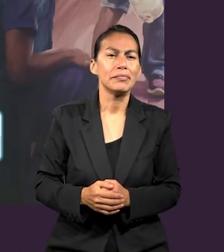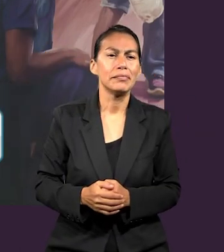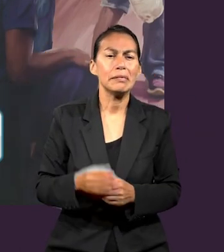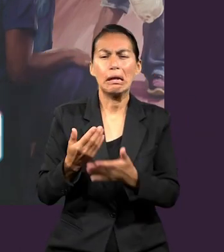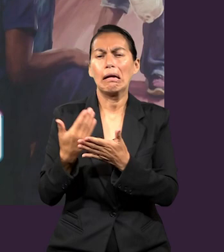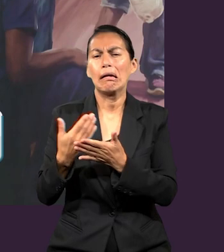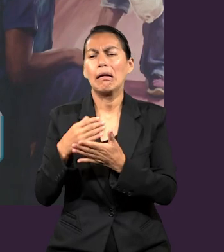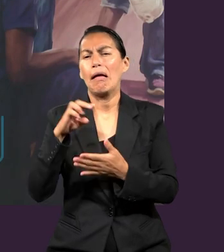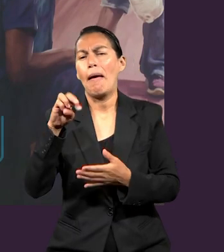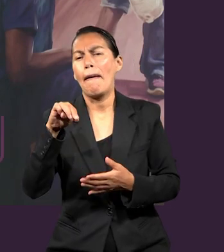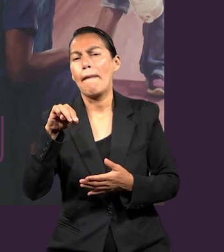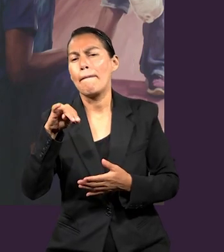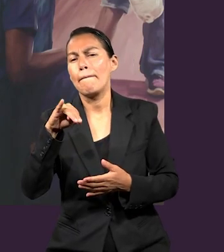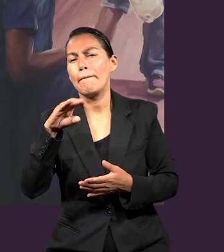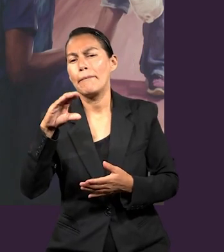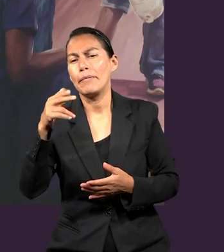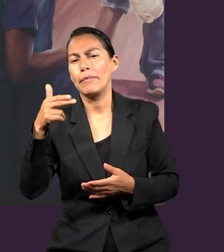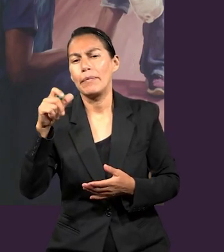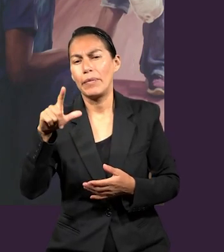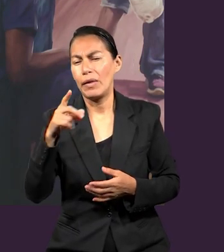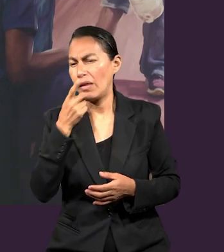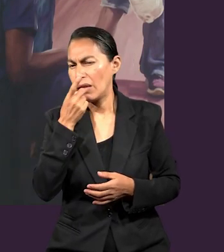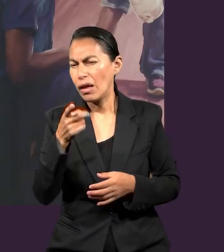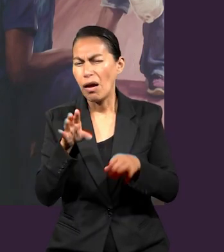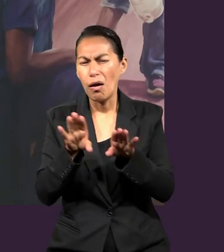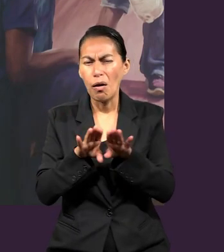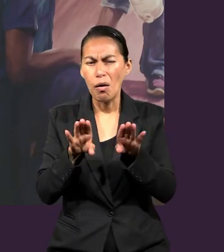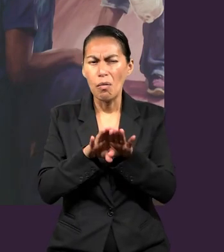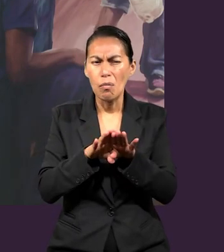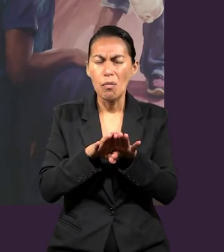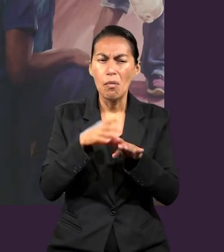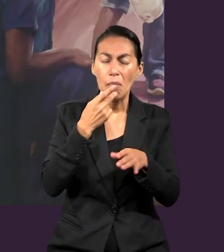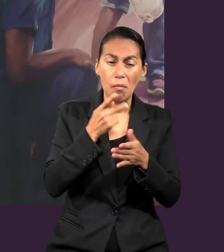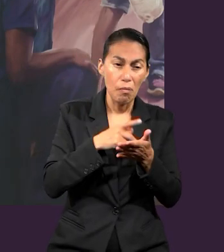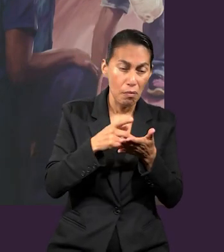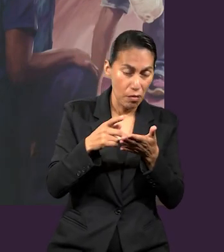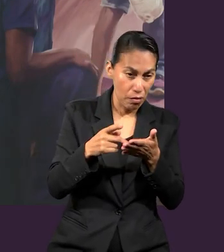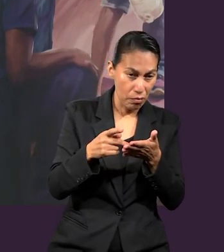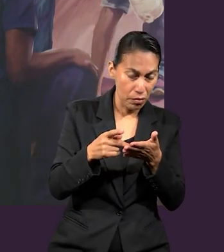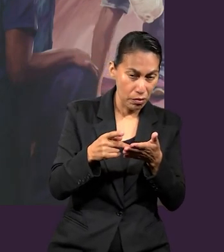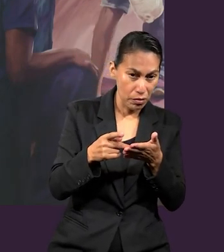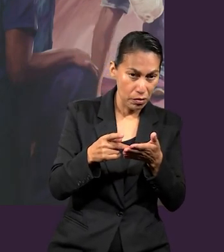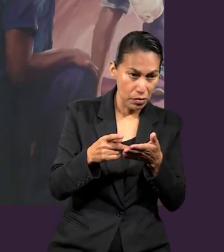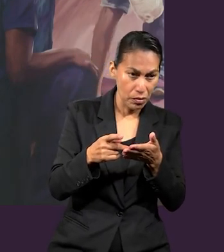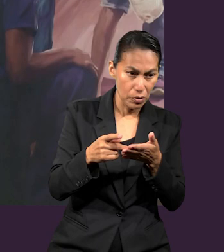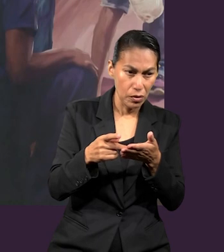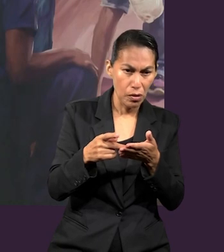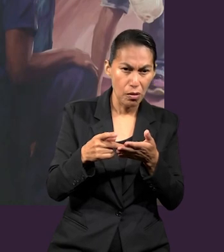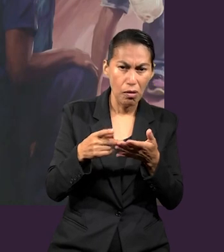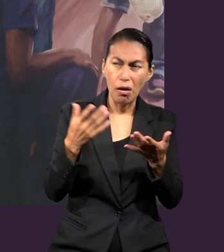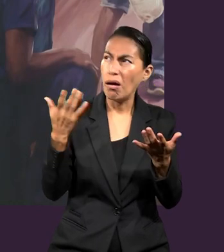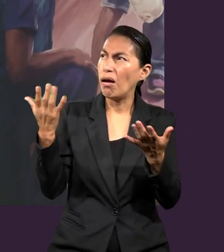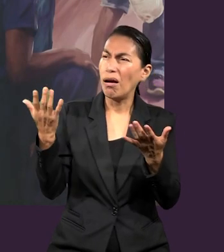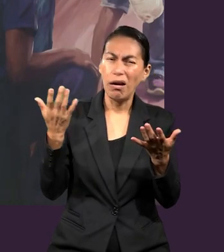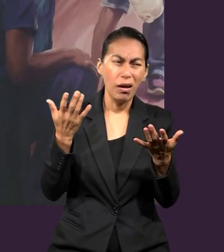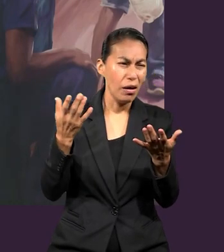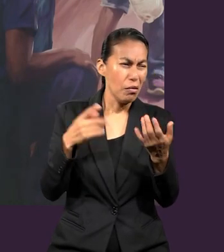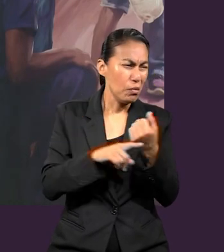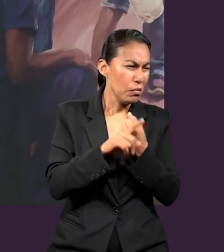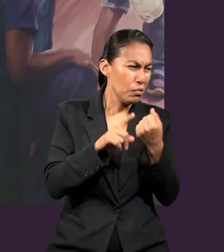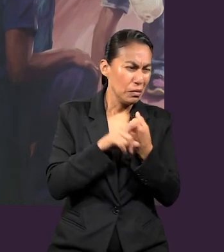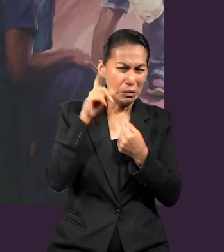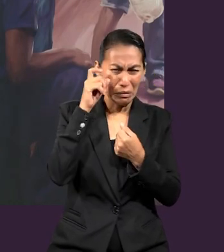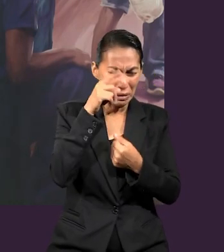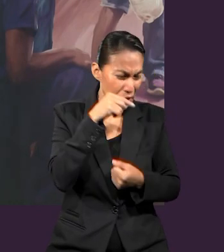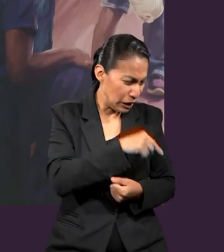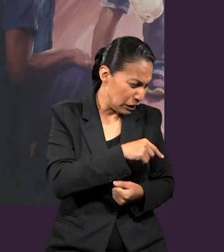vivió. Y hablaba hace rato Michael de cómo Pablo, estando en la cárcel, estando en una situación tan precaria y tan